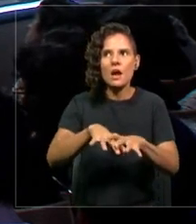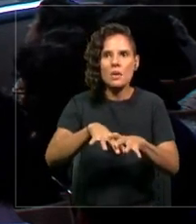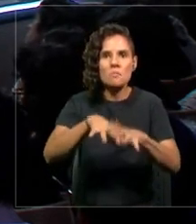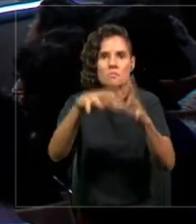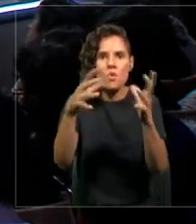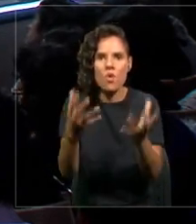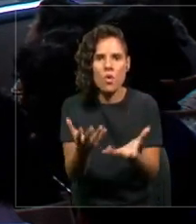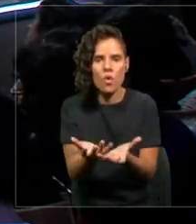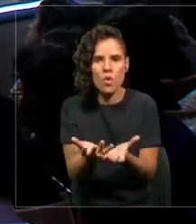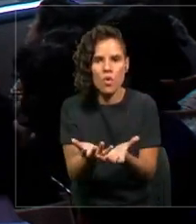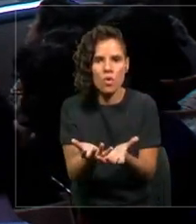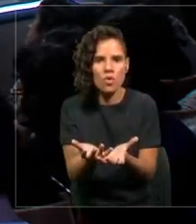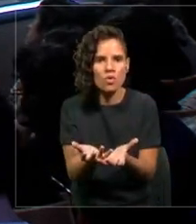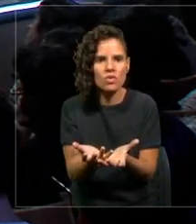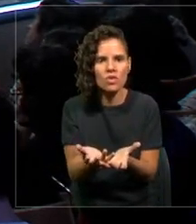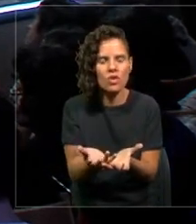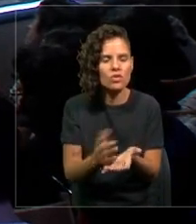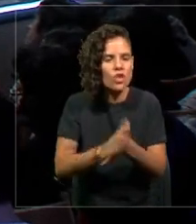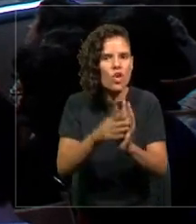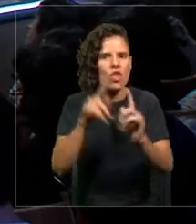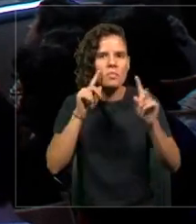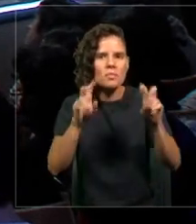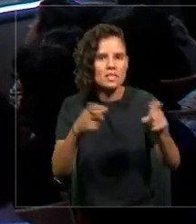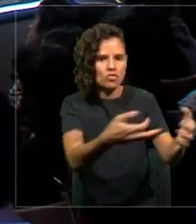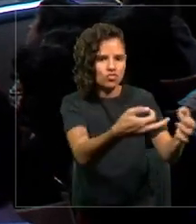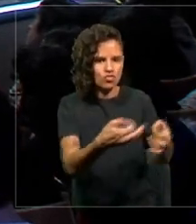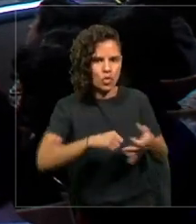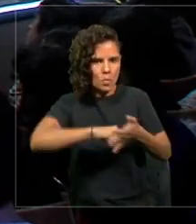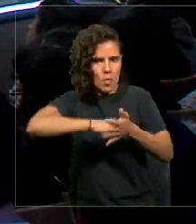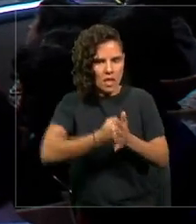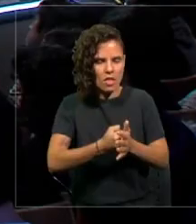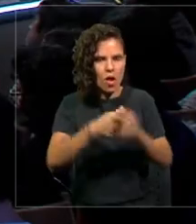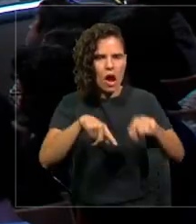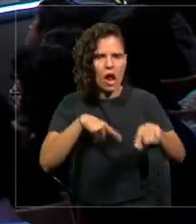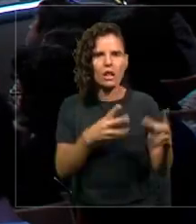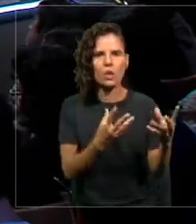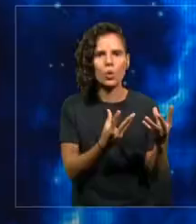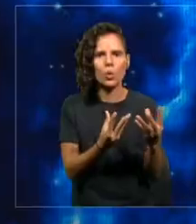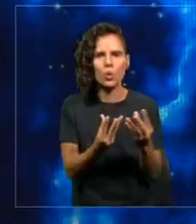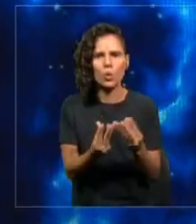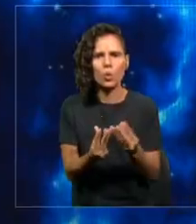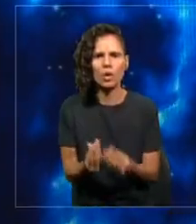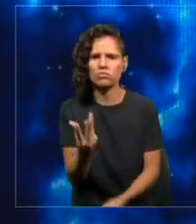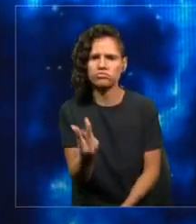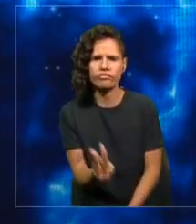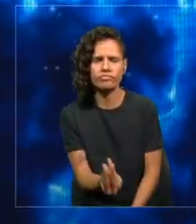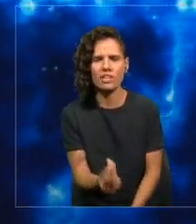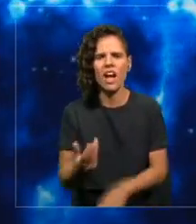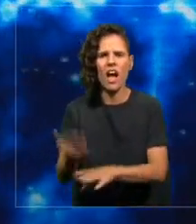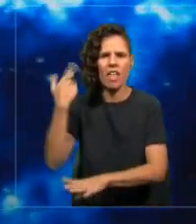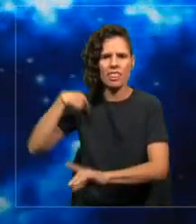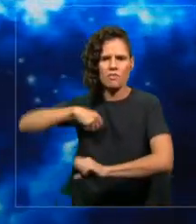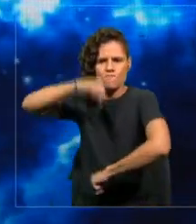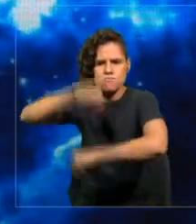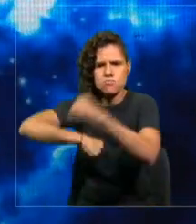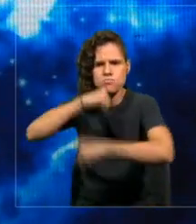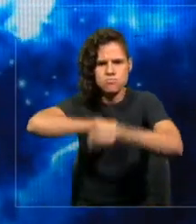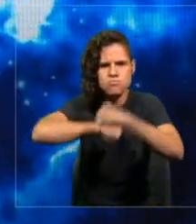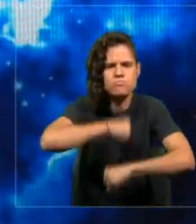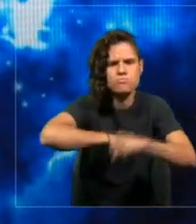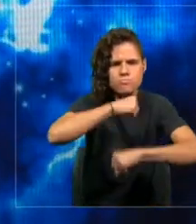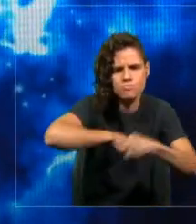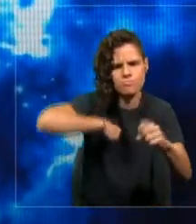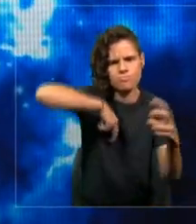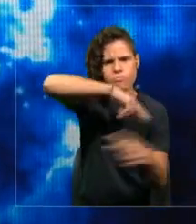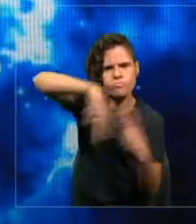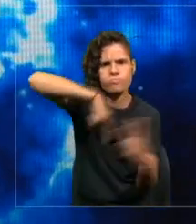diseñado para los promedios, está en extinción. Cuando la revolución industrial nos ayudó a